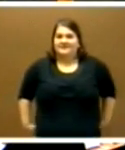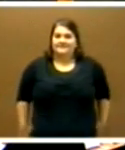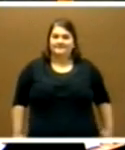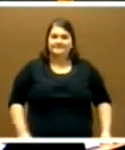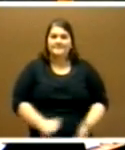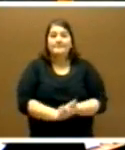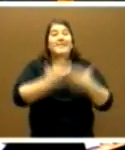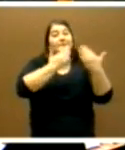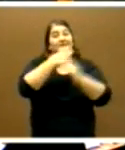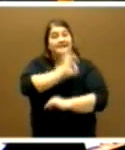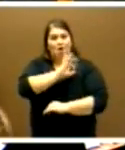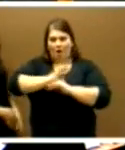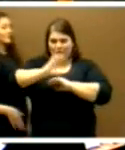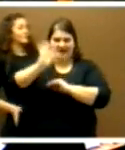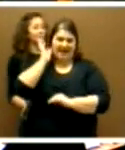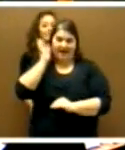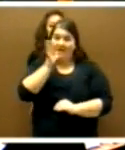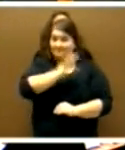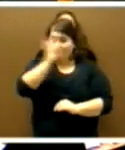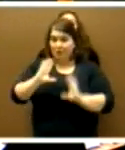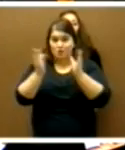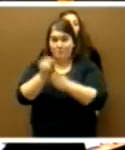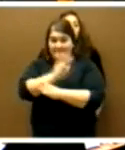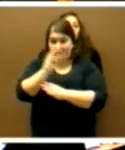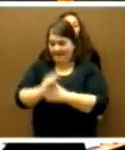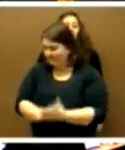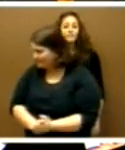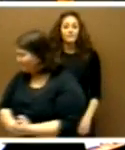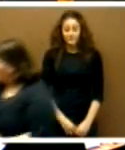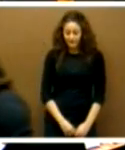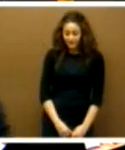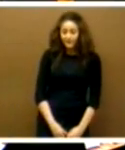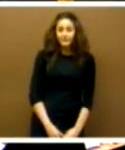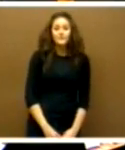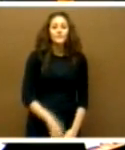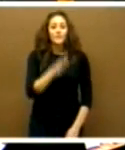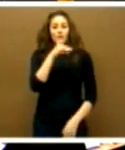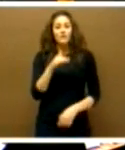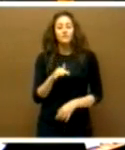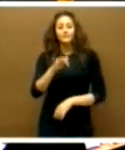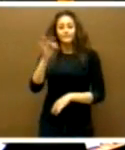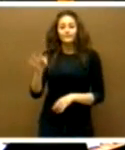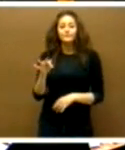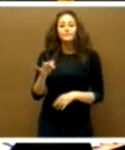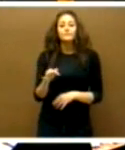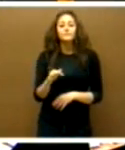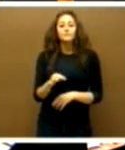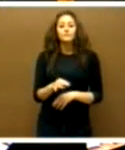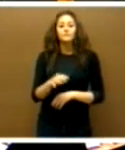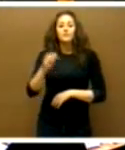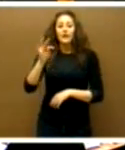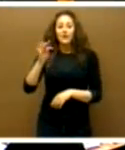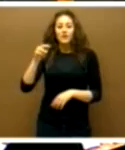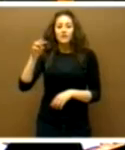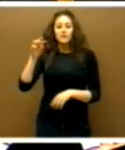Muchas gracias, señora consejera. Por el Grupo Parlamentario Popular, tiene la palabra doña Teresa Tortonda